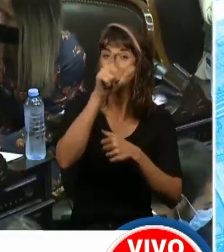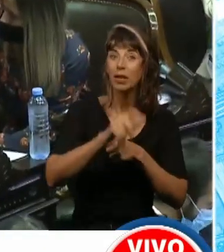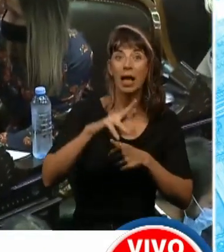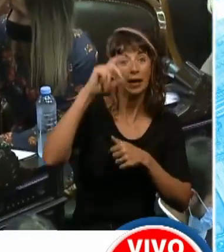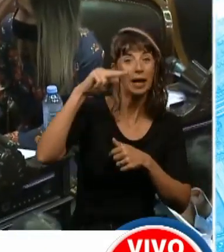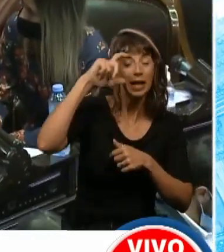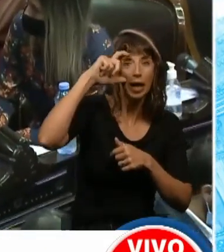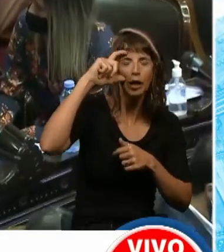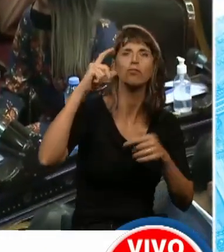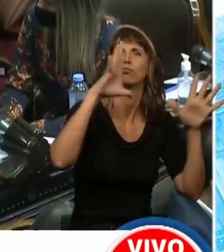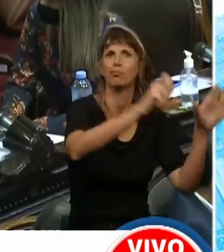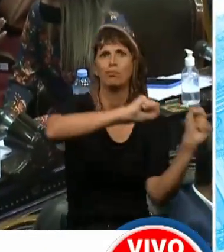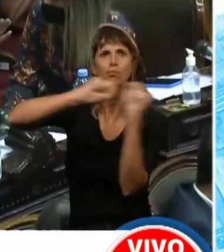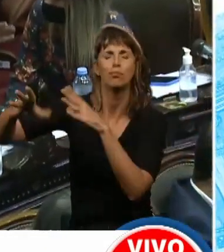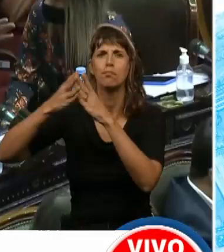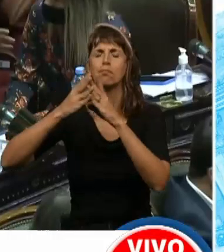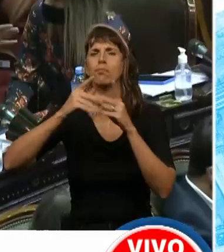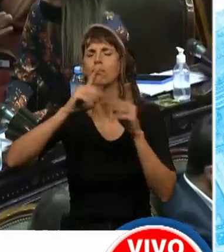llevaron el 24 de marzo,